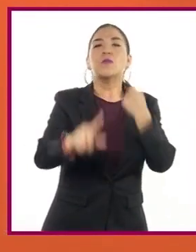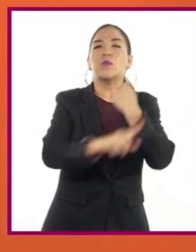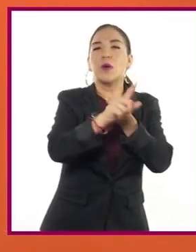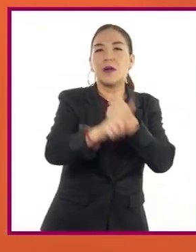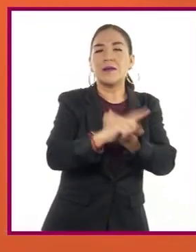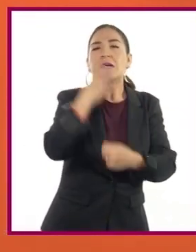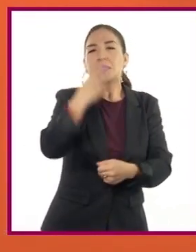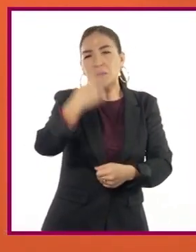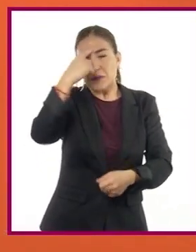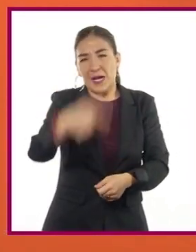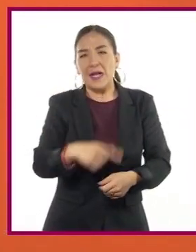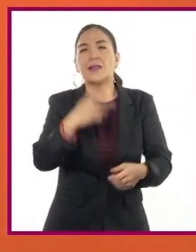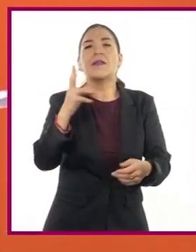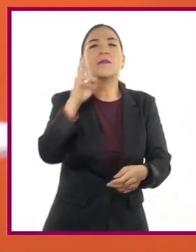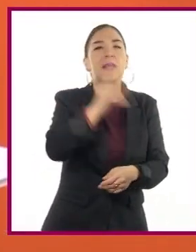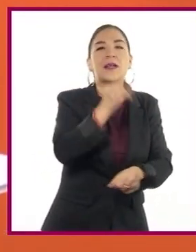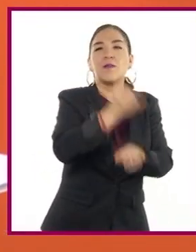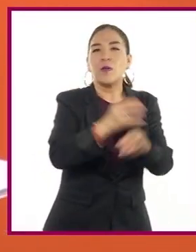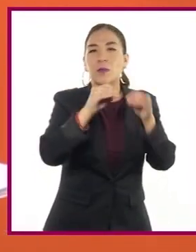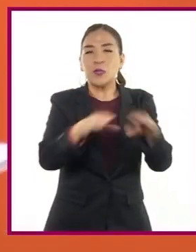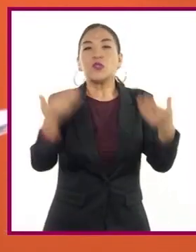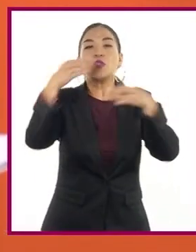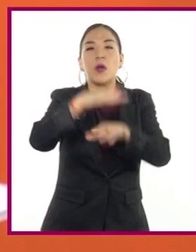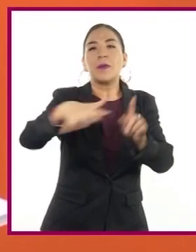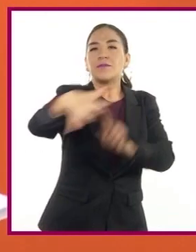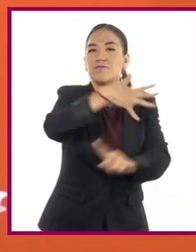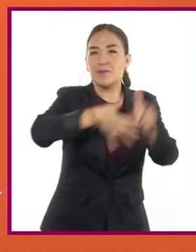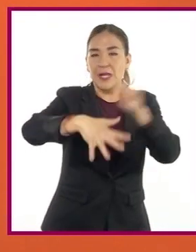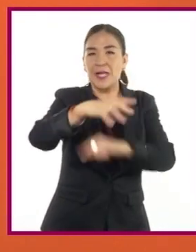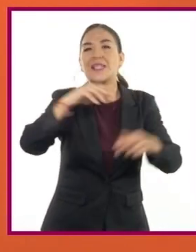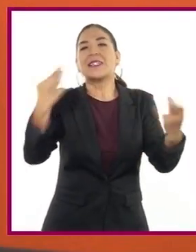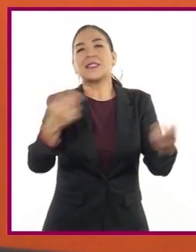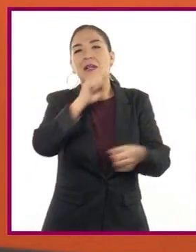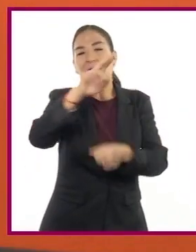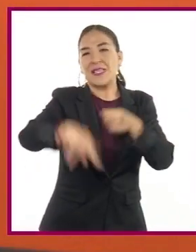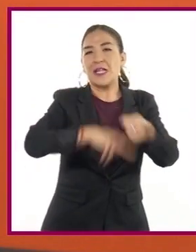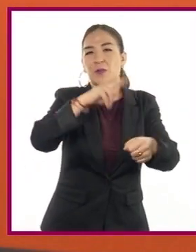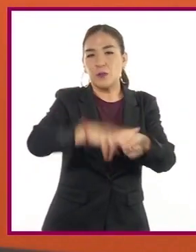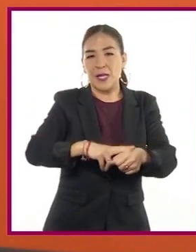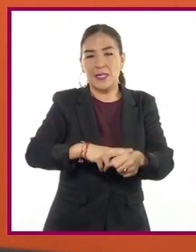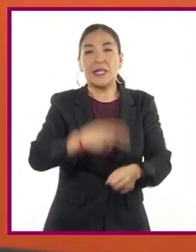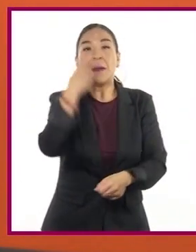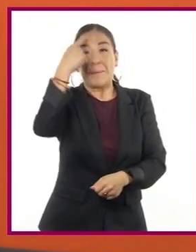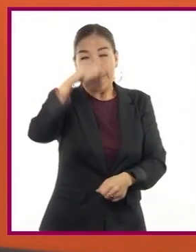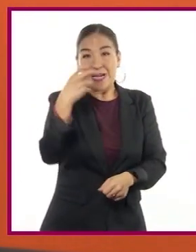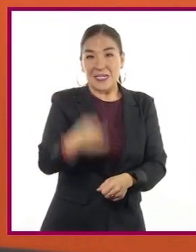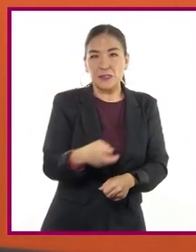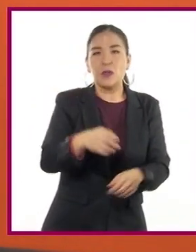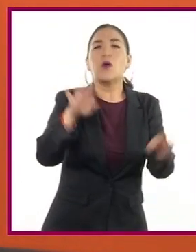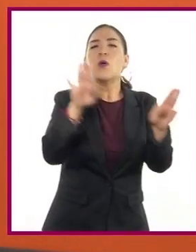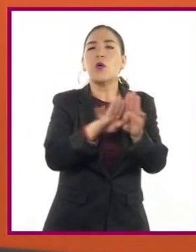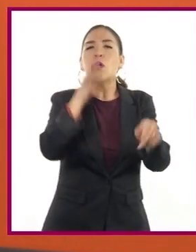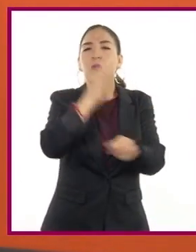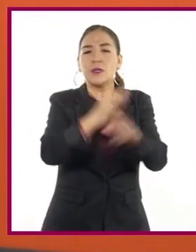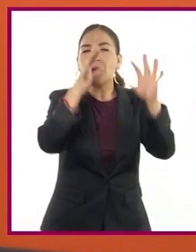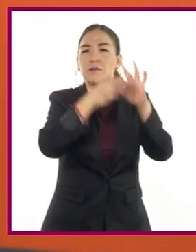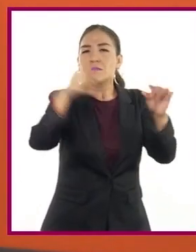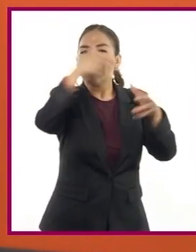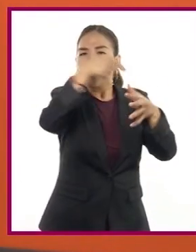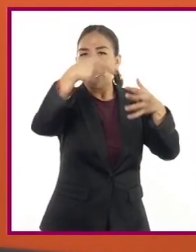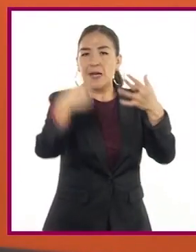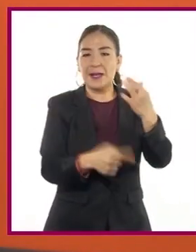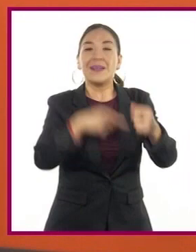que nos brinda información sobre el contexto social y natural. Para ello, señalaremos lo que verán